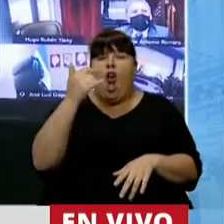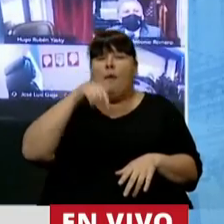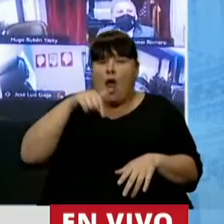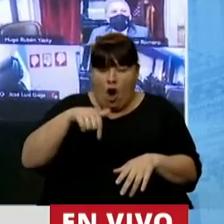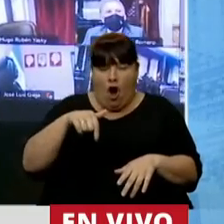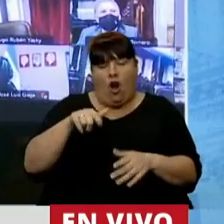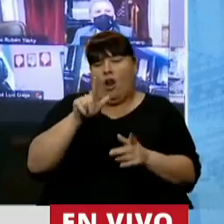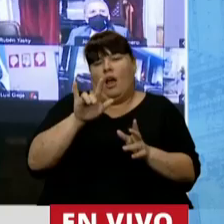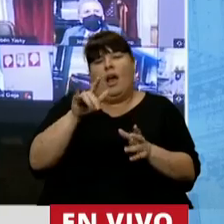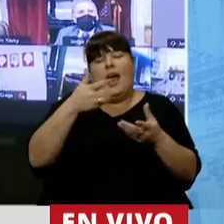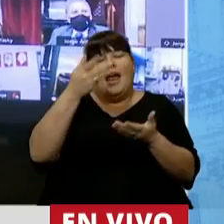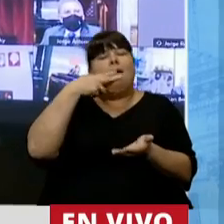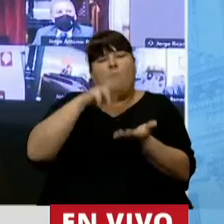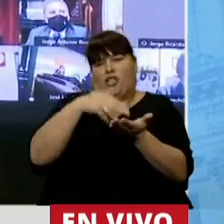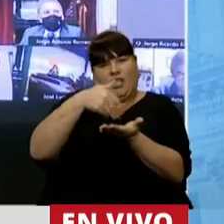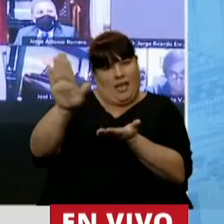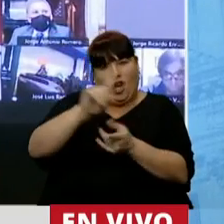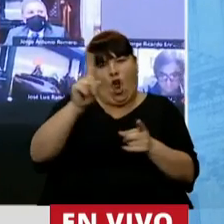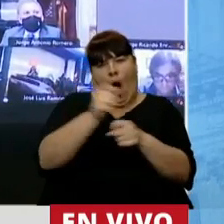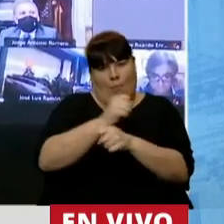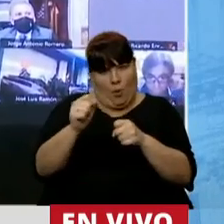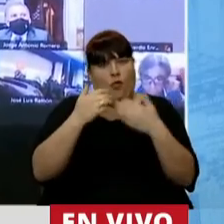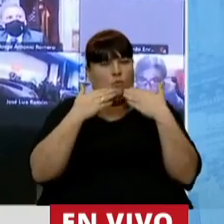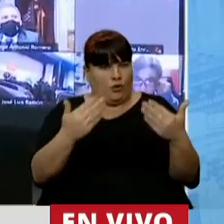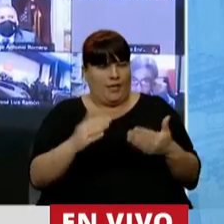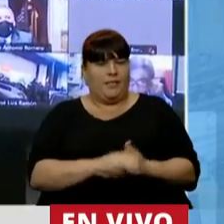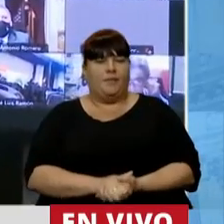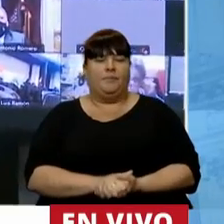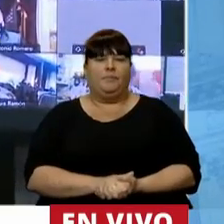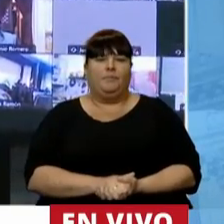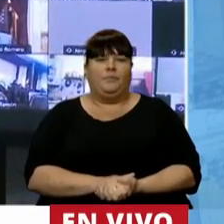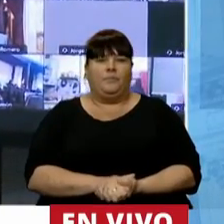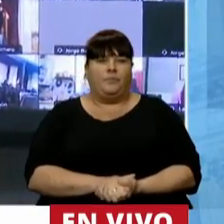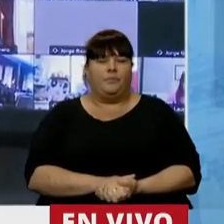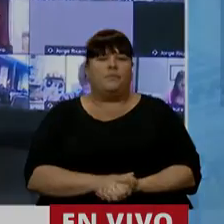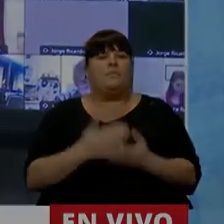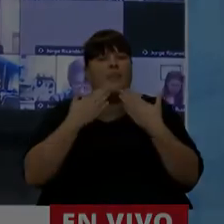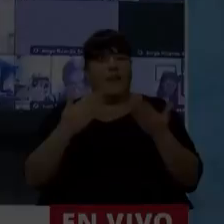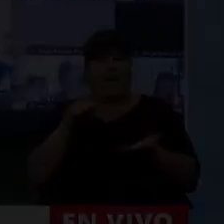hoy es rechazar este impuesto y no sancionarlo. Muchas gracias. Gracias, diputado.